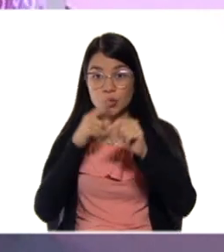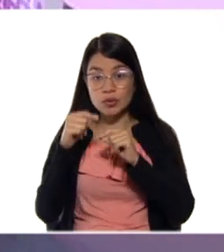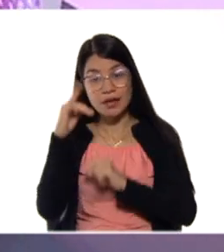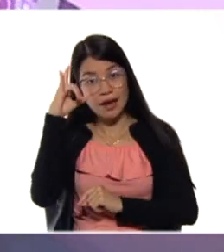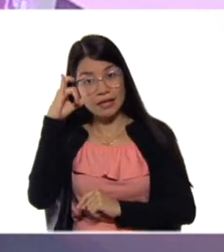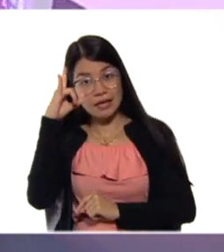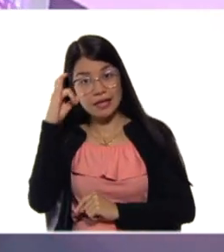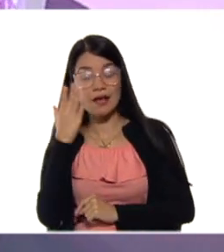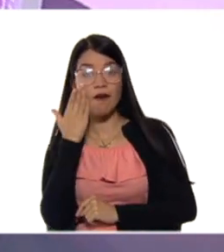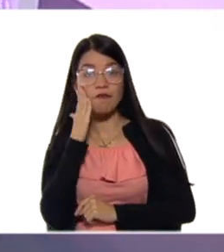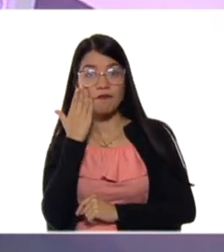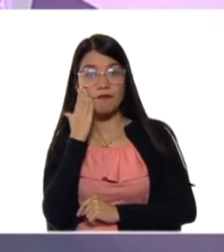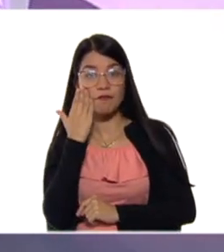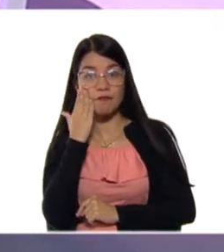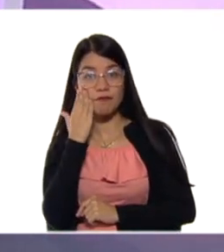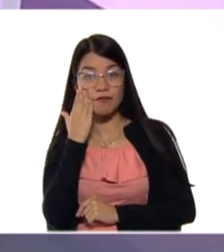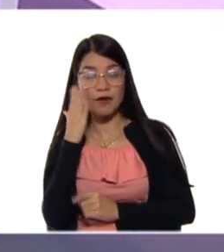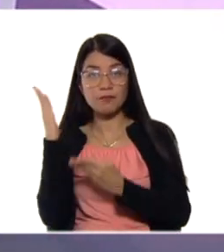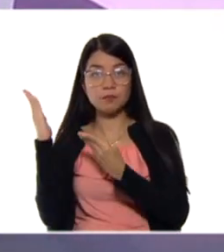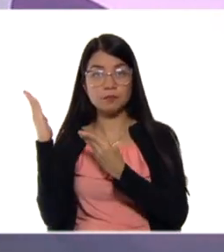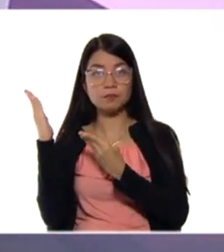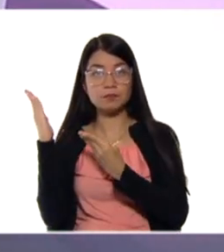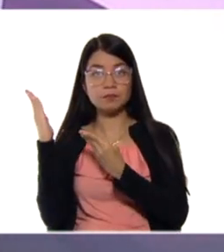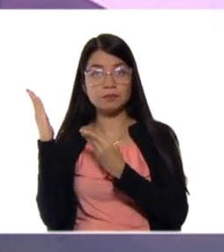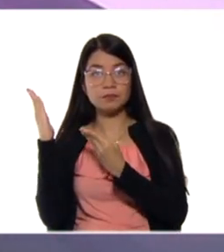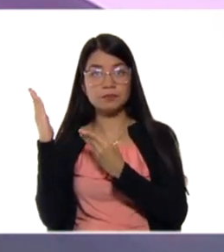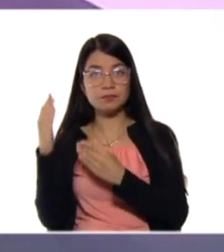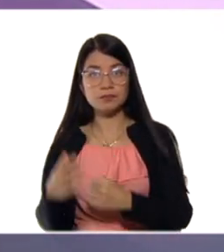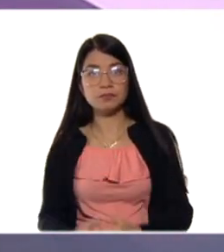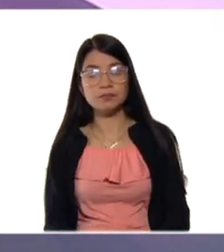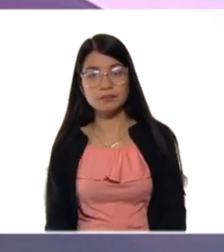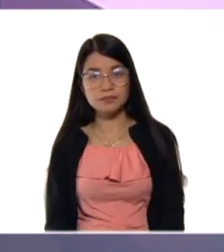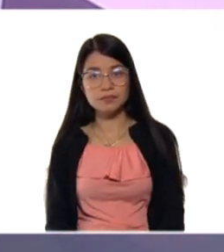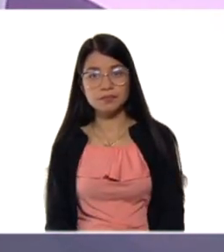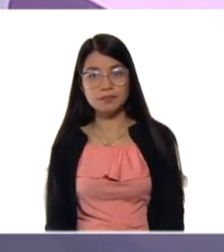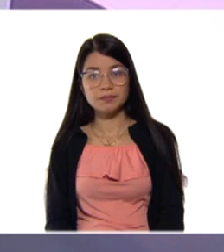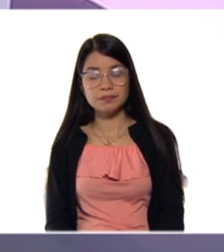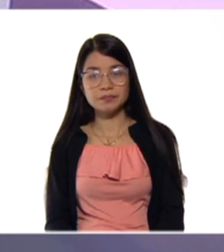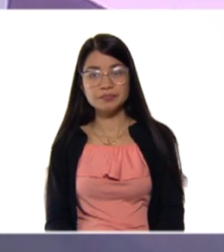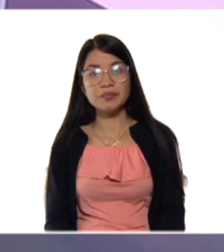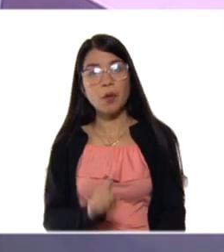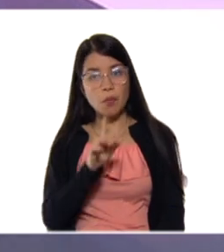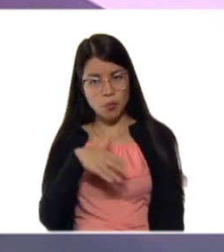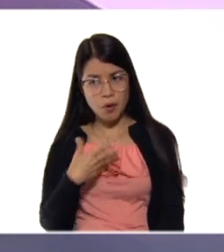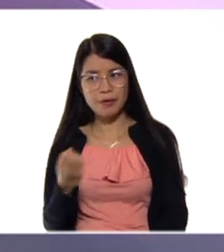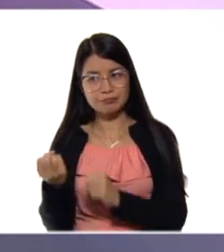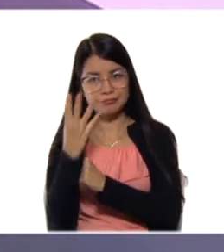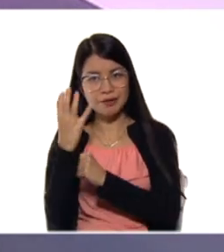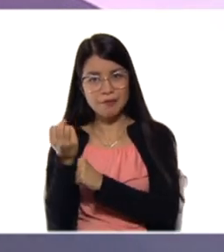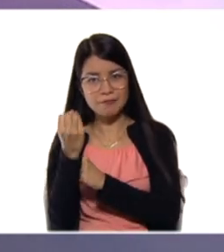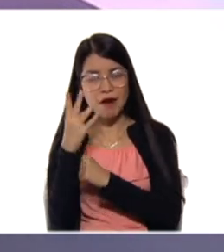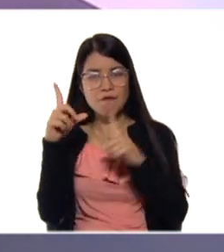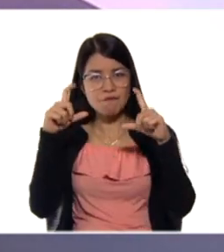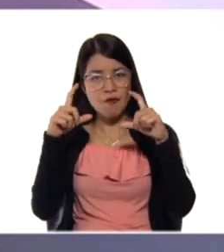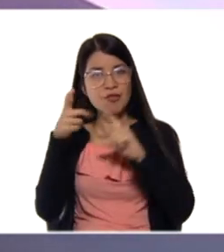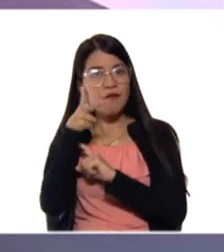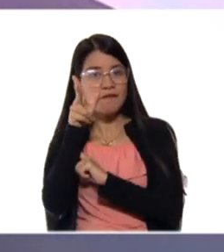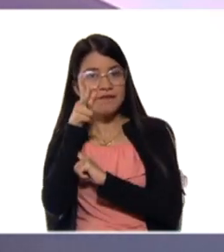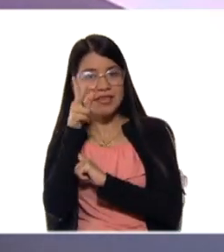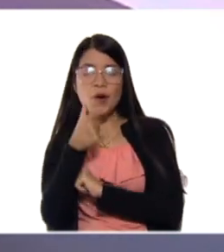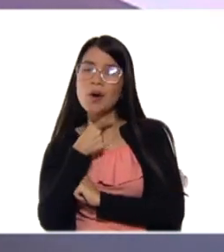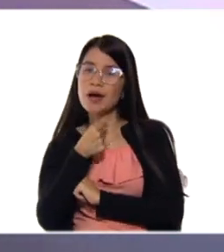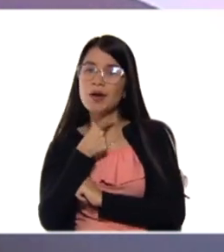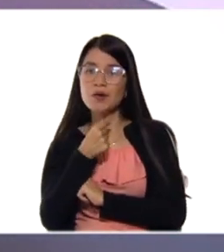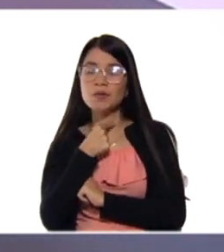en Facebook a través de arroba MPP Educación. Y sigan enviando esas fotografías maravillosas. Esos videos